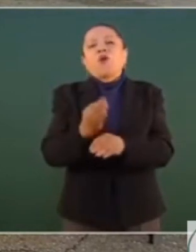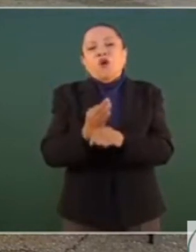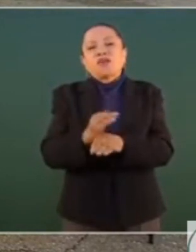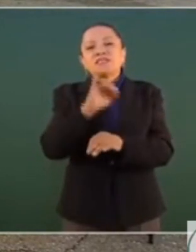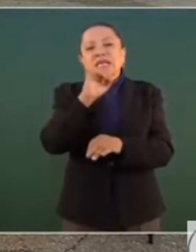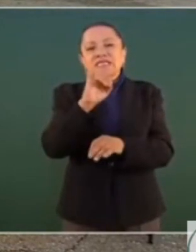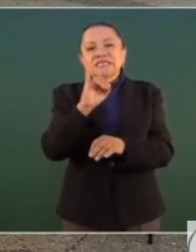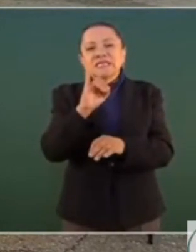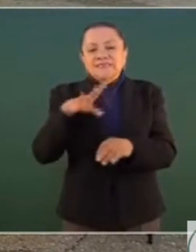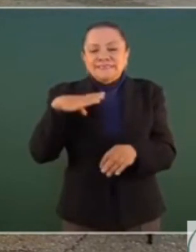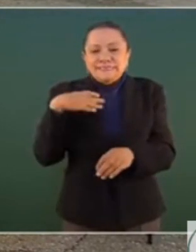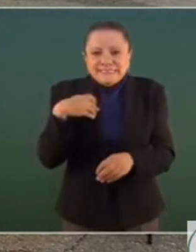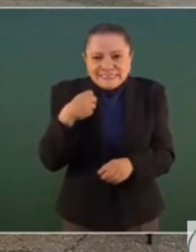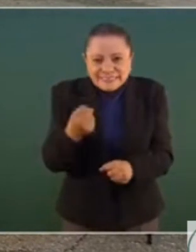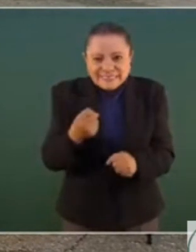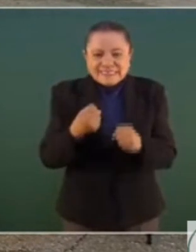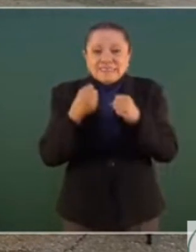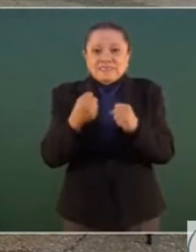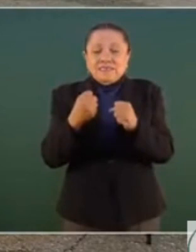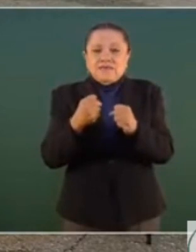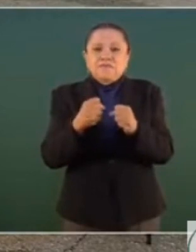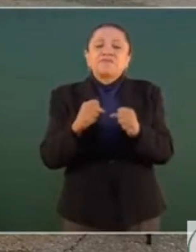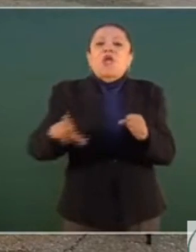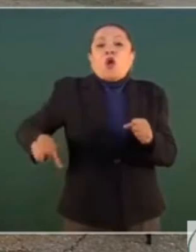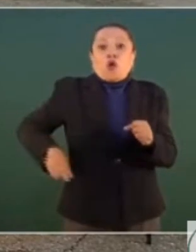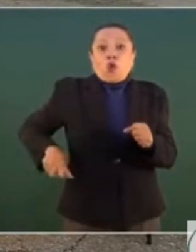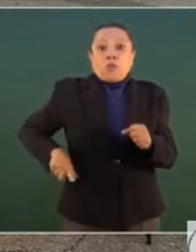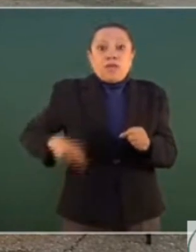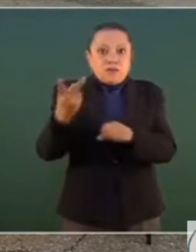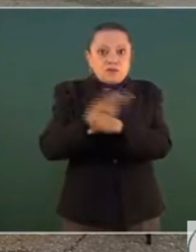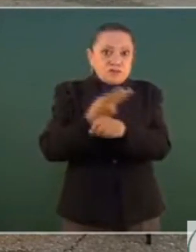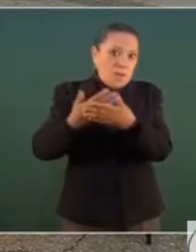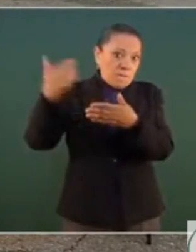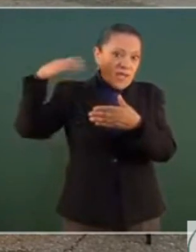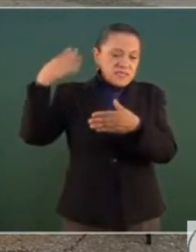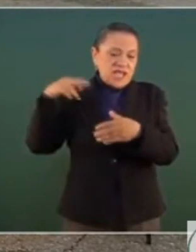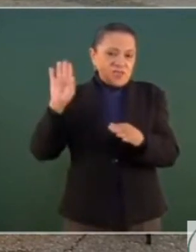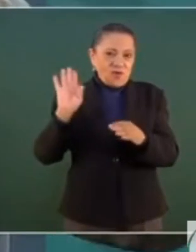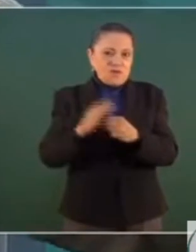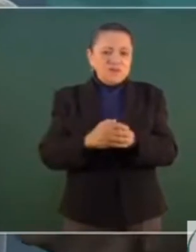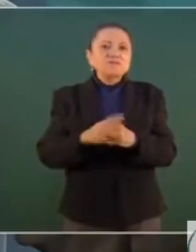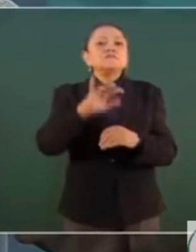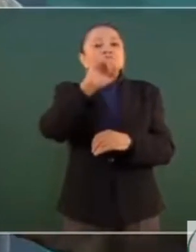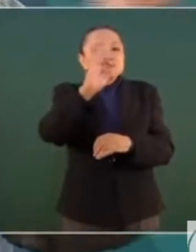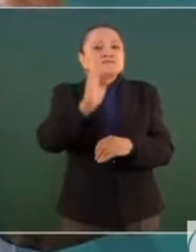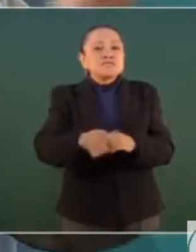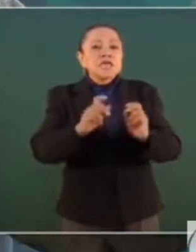hacer un esfuerzo. En los gobiernos neoliberales entregaron